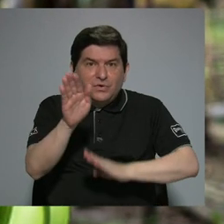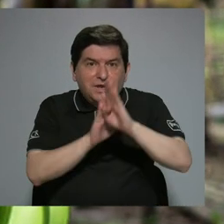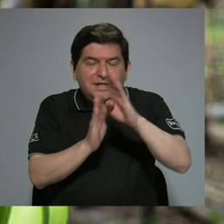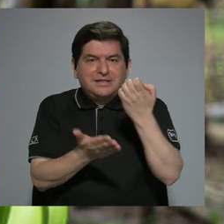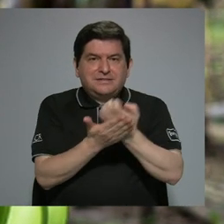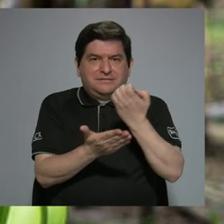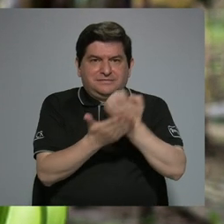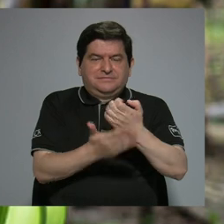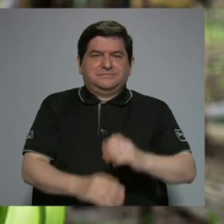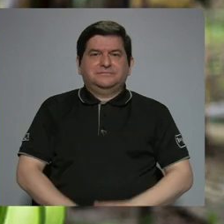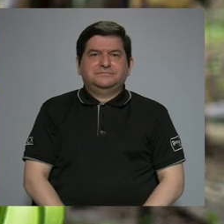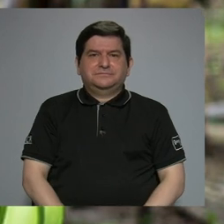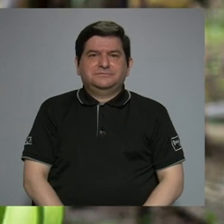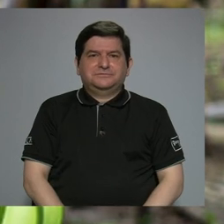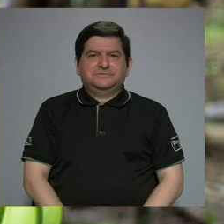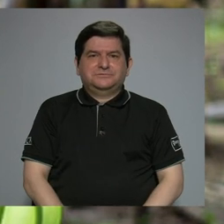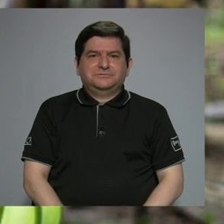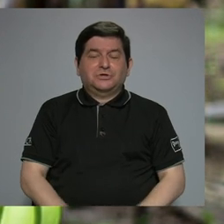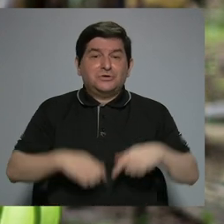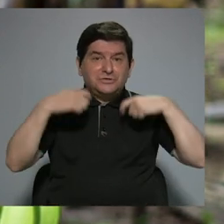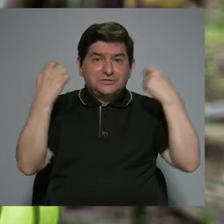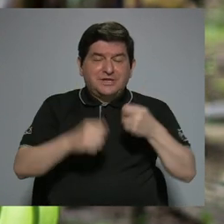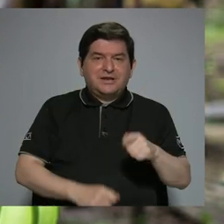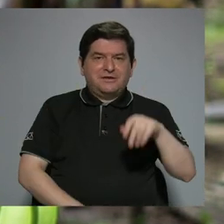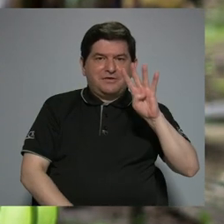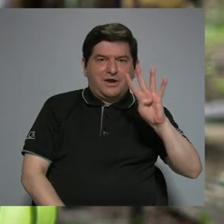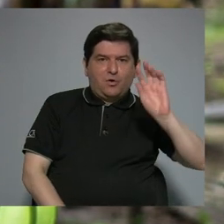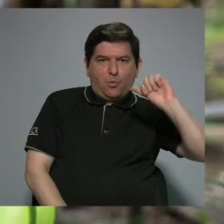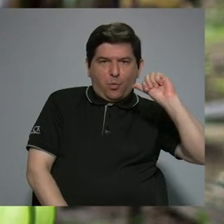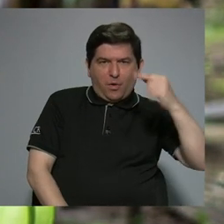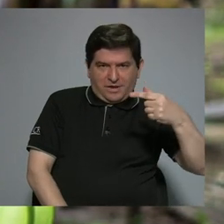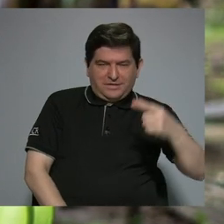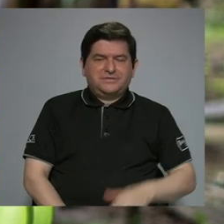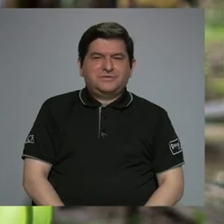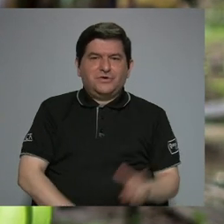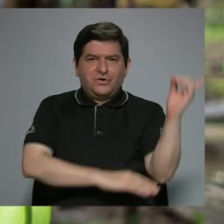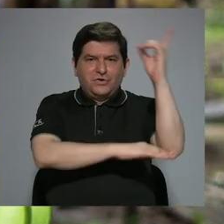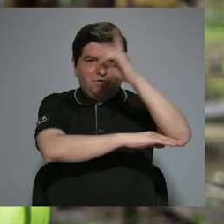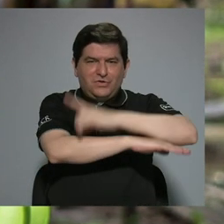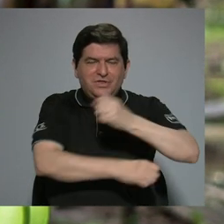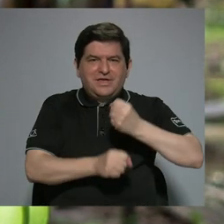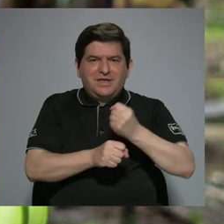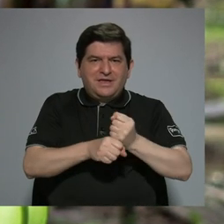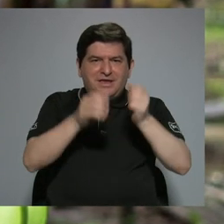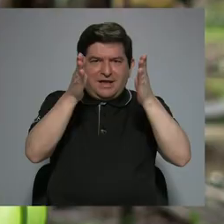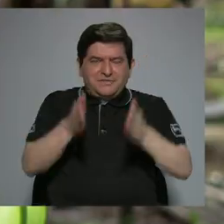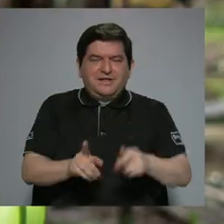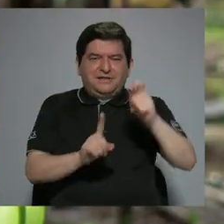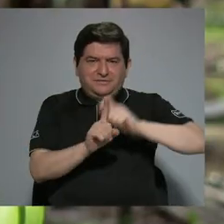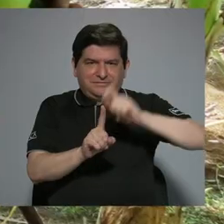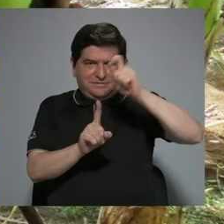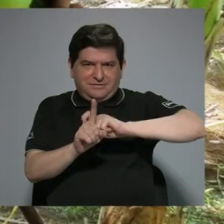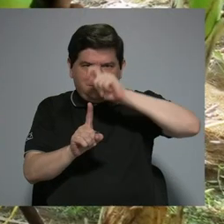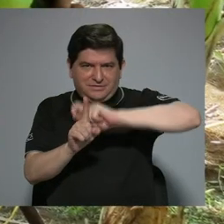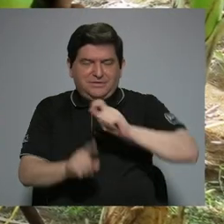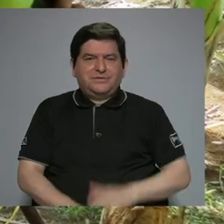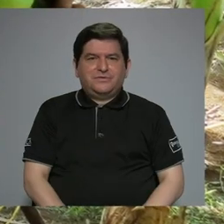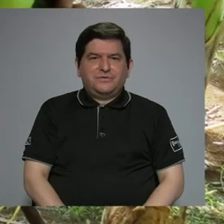económico. Para ello celebran el 4 de agosto, el Día del Trabajador Bananero.